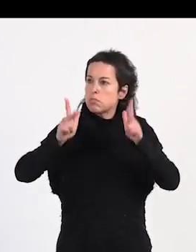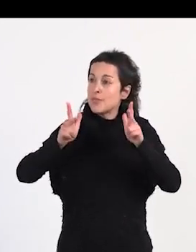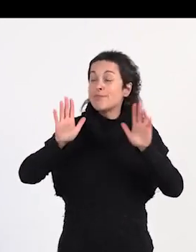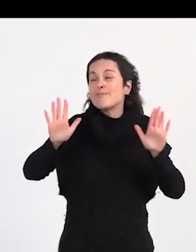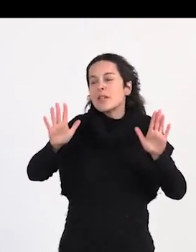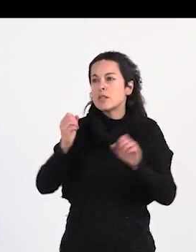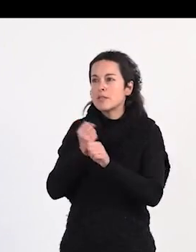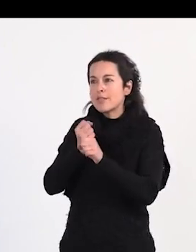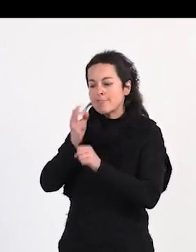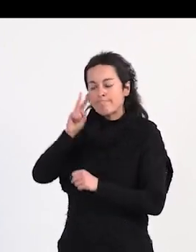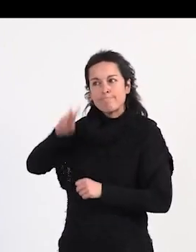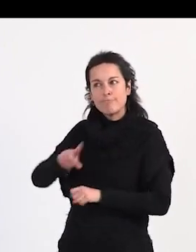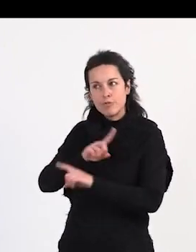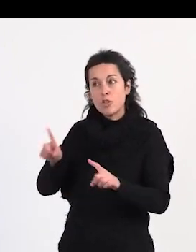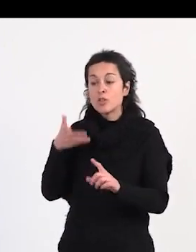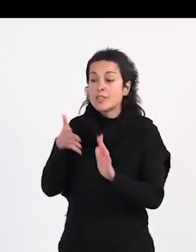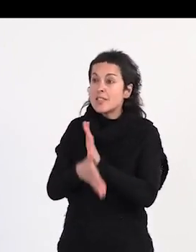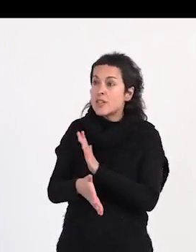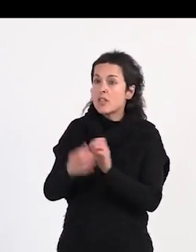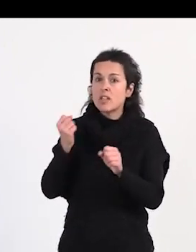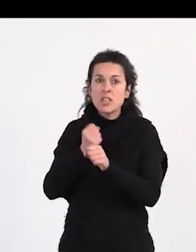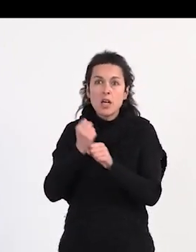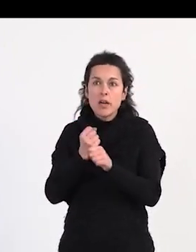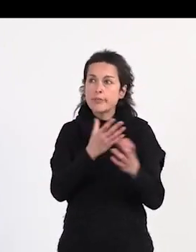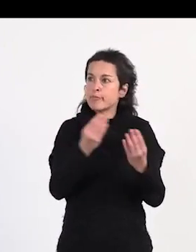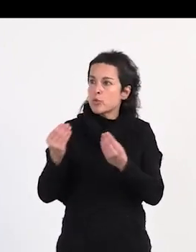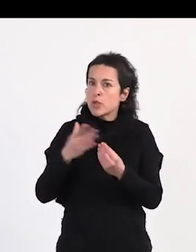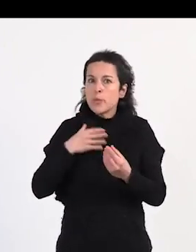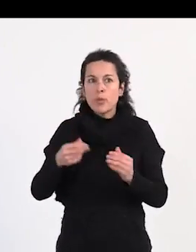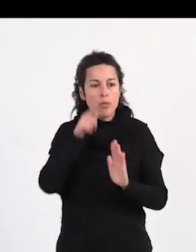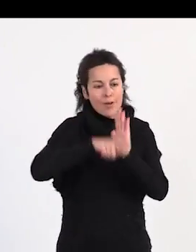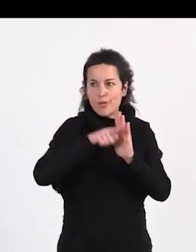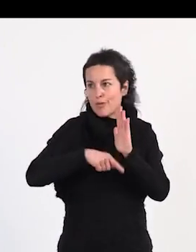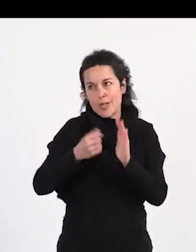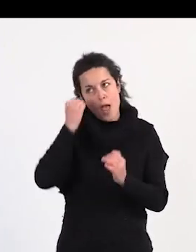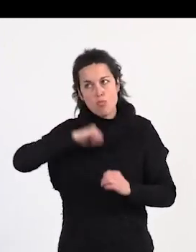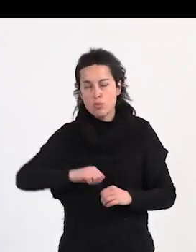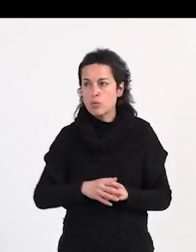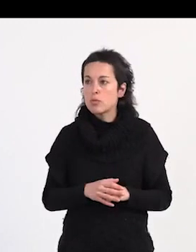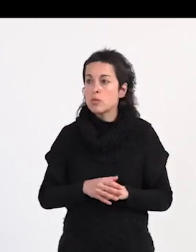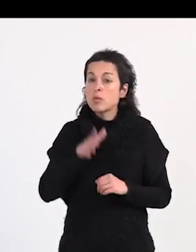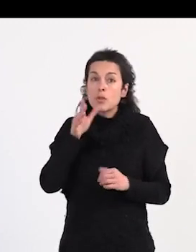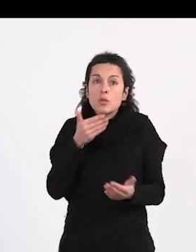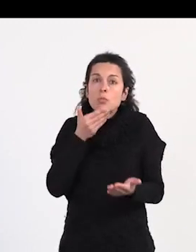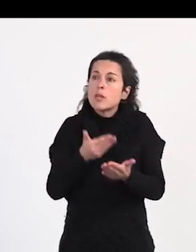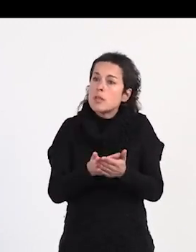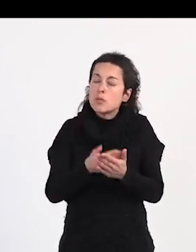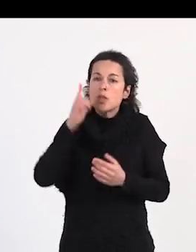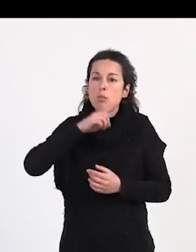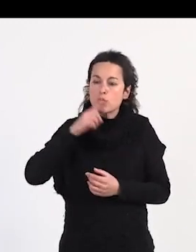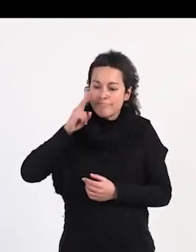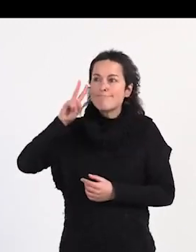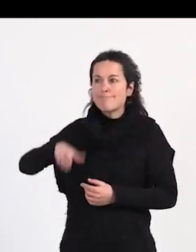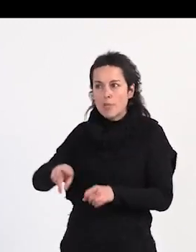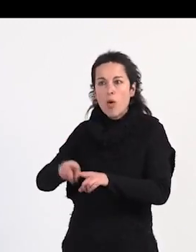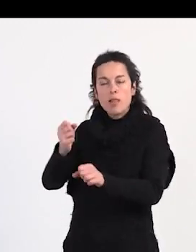se ha reconocido como un trabajo. Eso quiere decir que muchas trabajadoras pueden verse envueltas en condiciones realmente abusivas. Por eso pedimos que la prostitución se ha reconocido